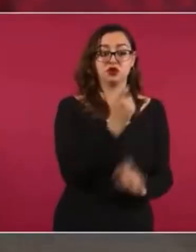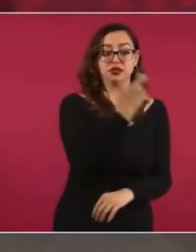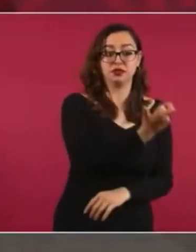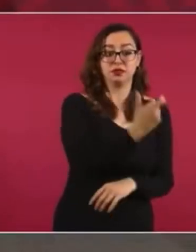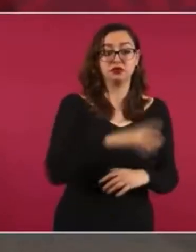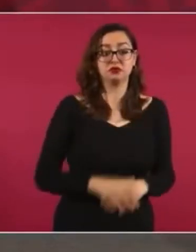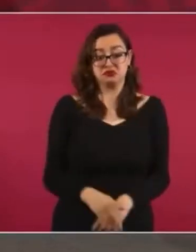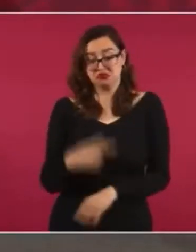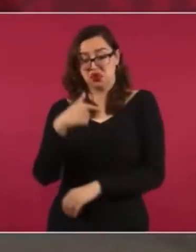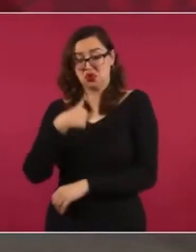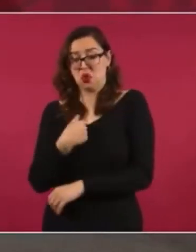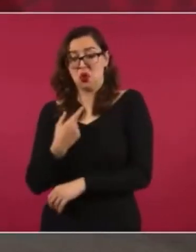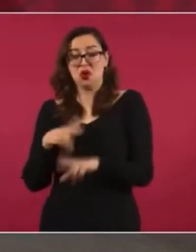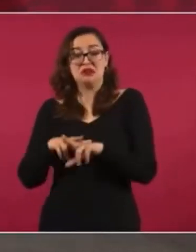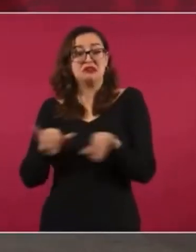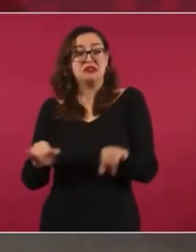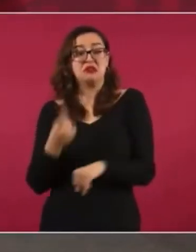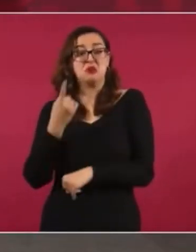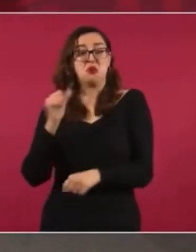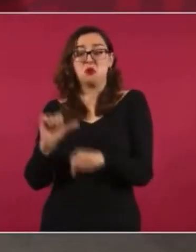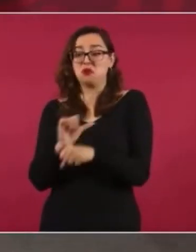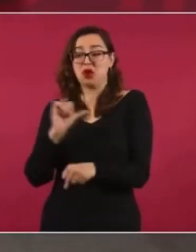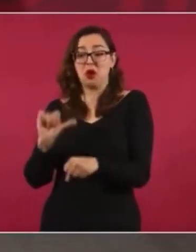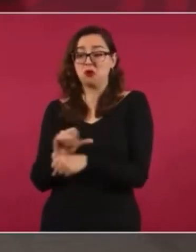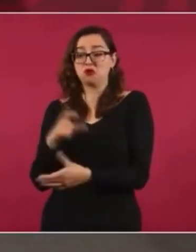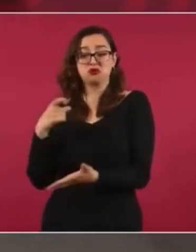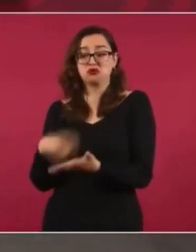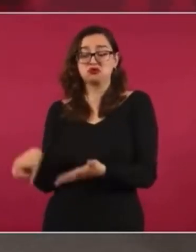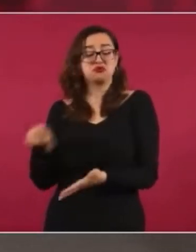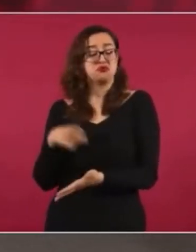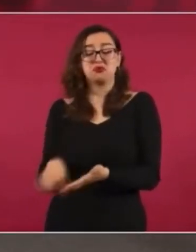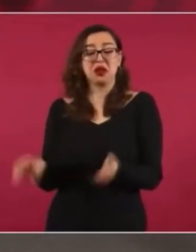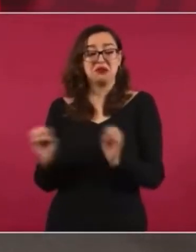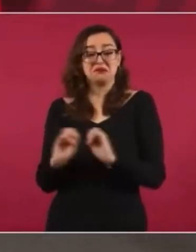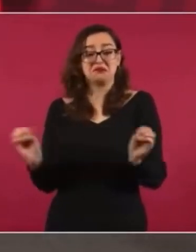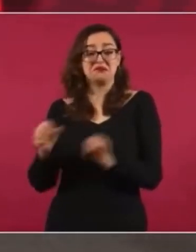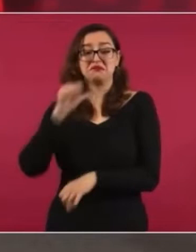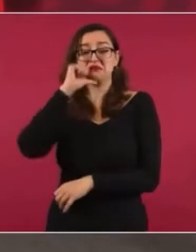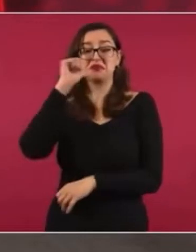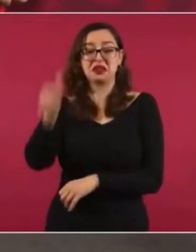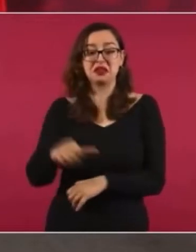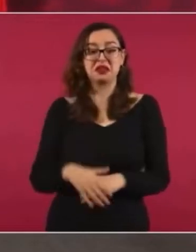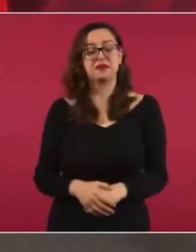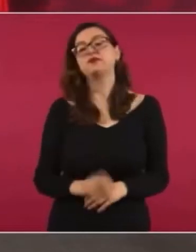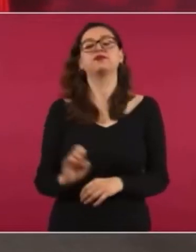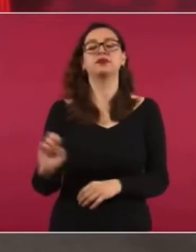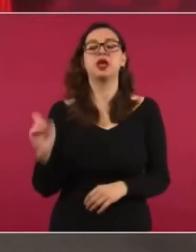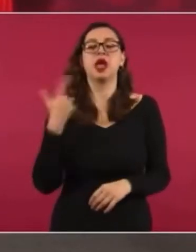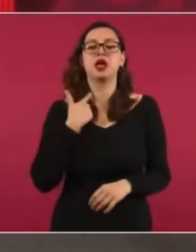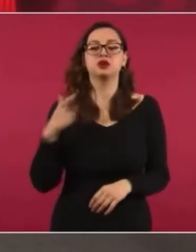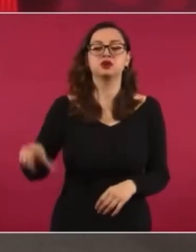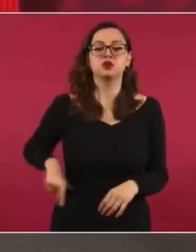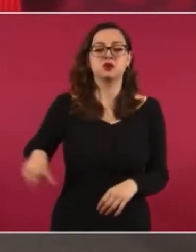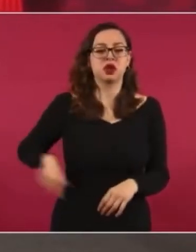que uso los mismos vehículos que usaban en el gobierno anterior